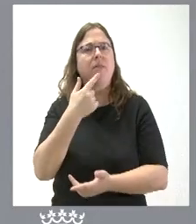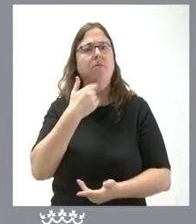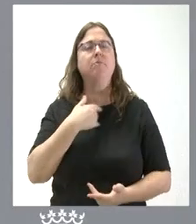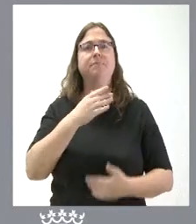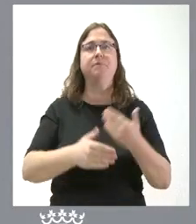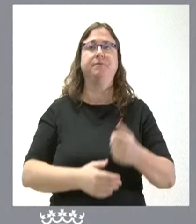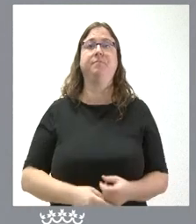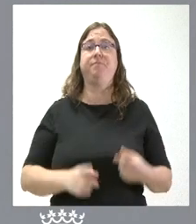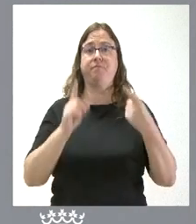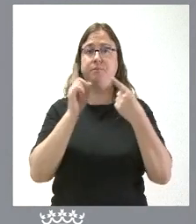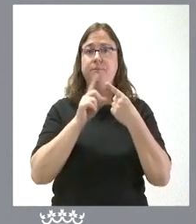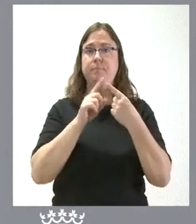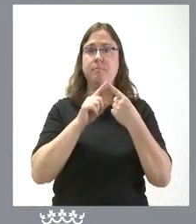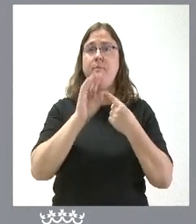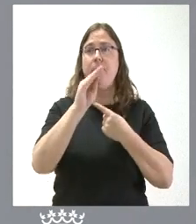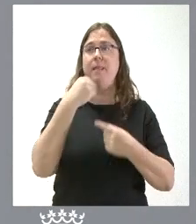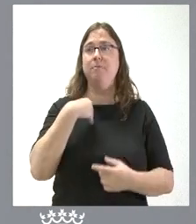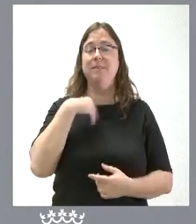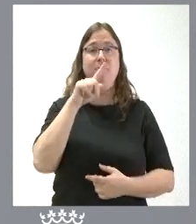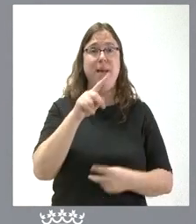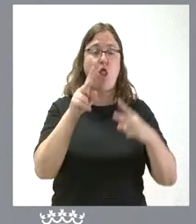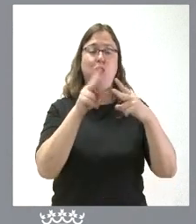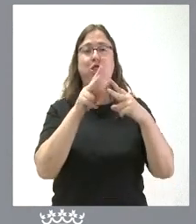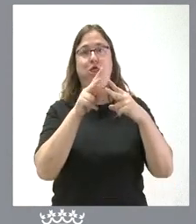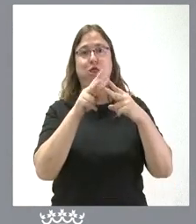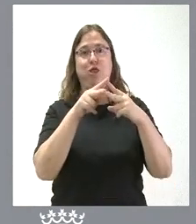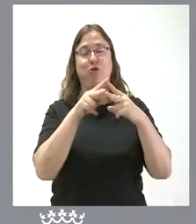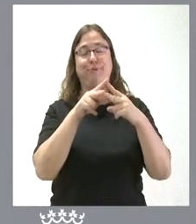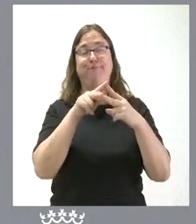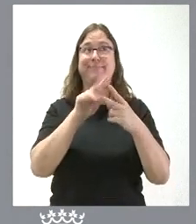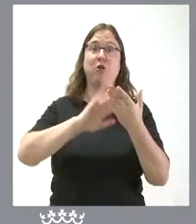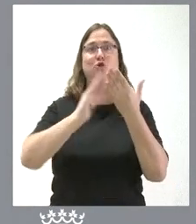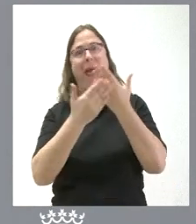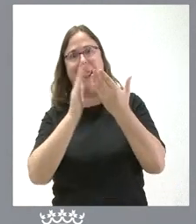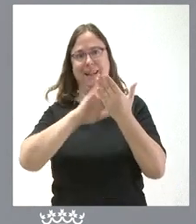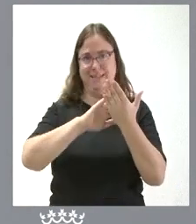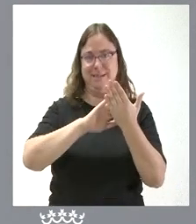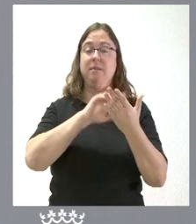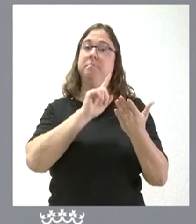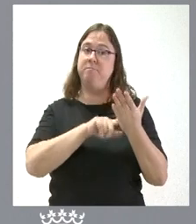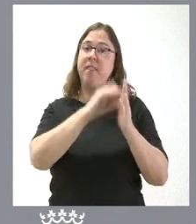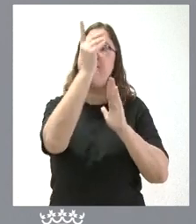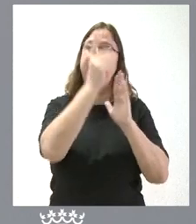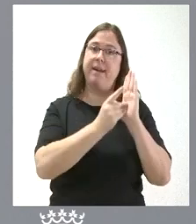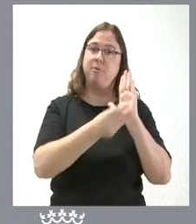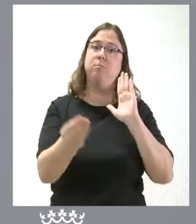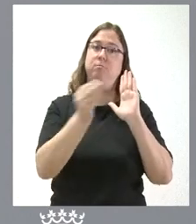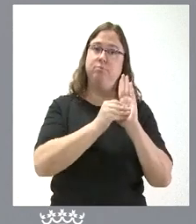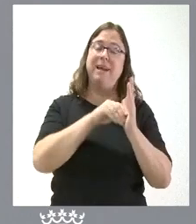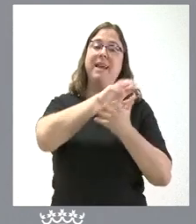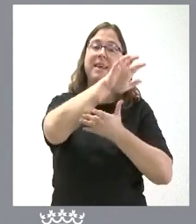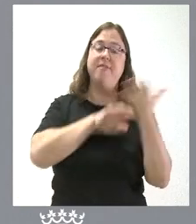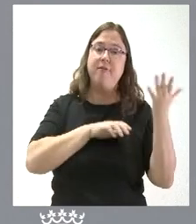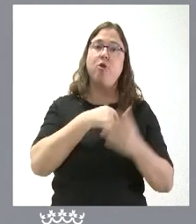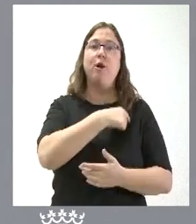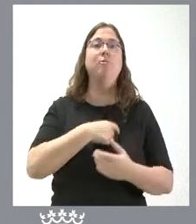Pues en el primer apartado usted ve que hay dos caras de la misma moneda en ese decreto por un lado se incorpora para informe de la Comisión